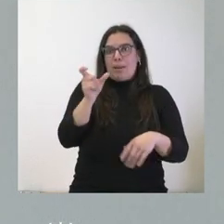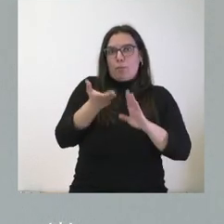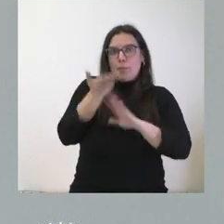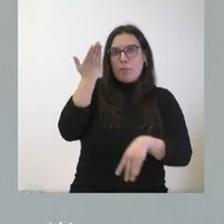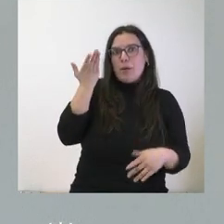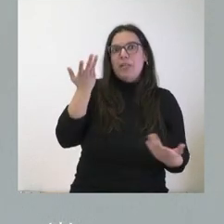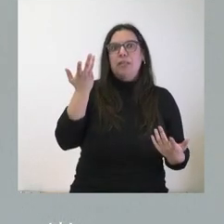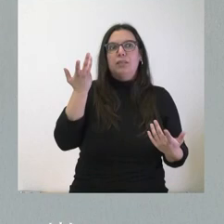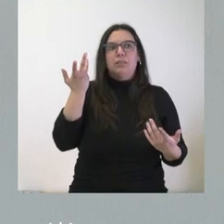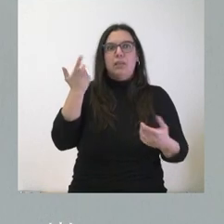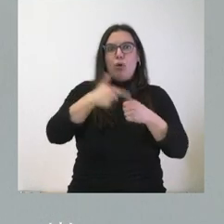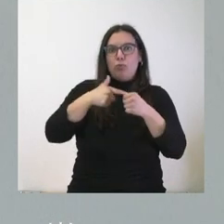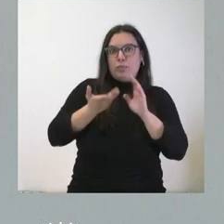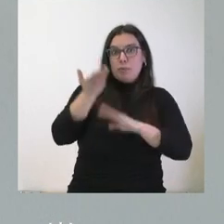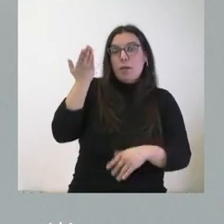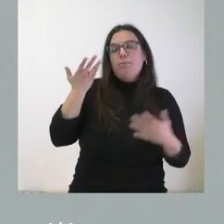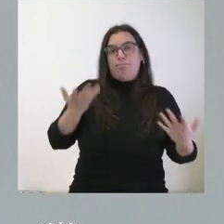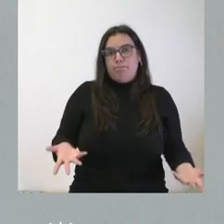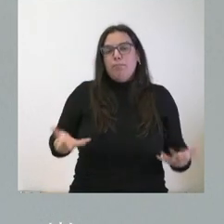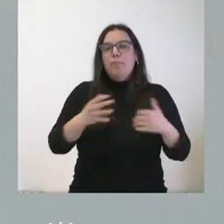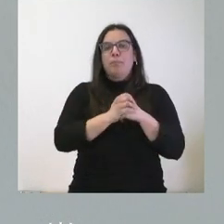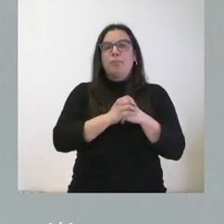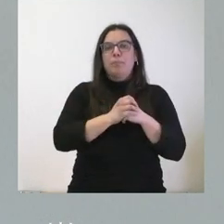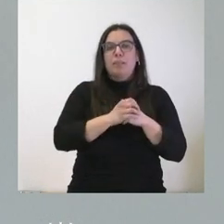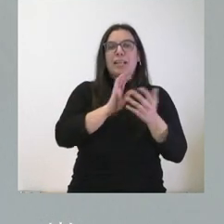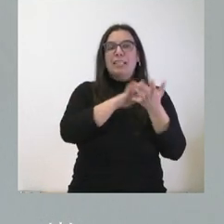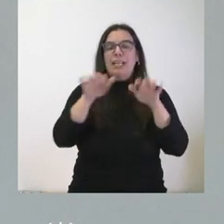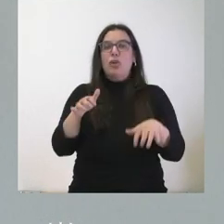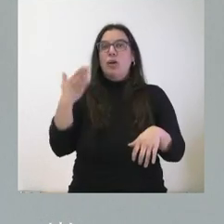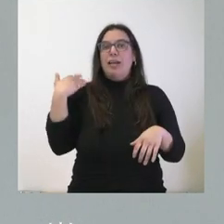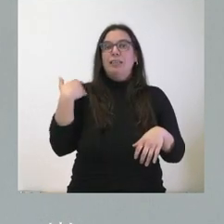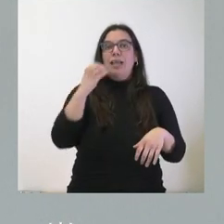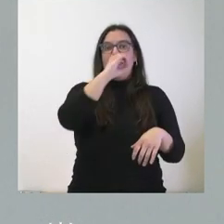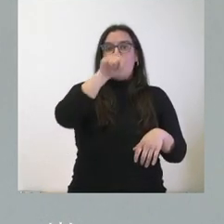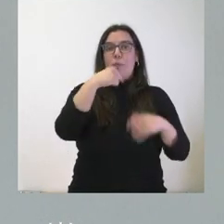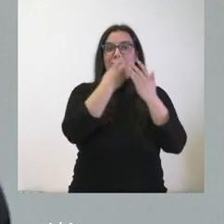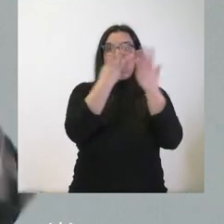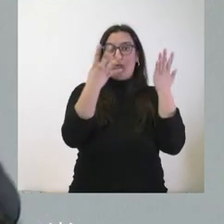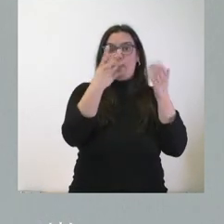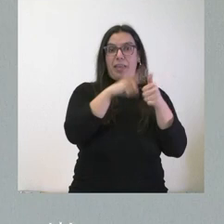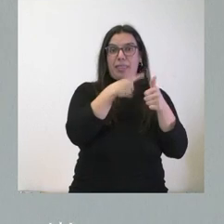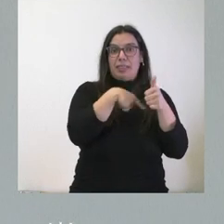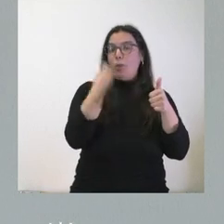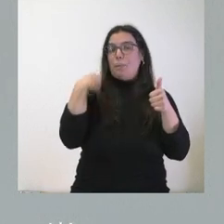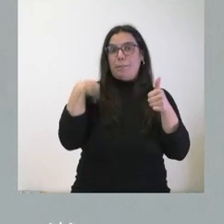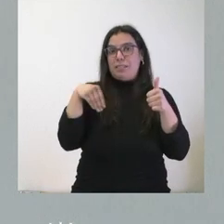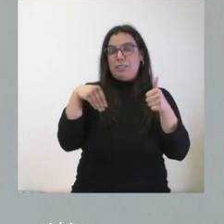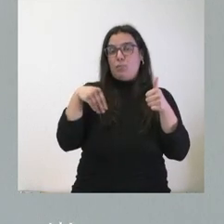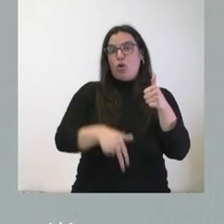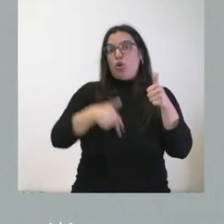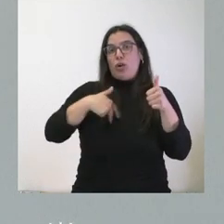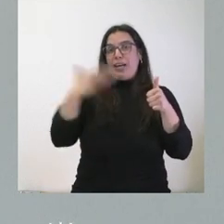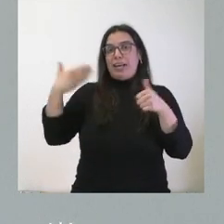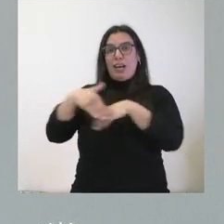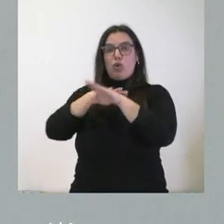coste de los combustibles. En Castilla y León esta indemnización era de 19 céntimos, que es la misma establecida con carácter general para el